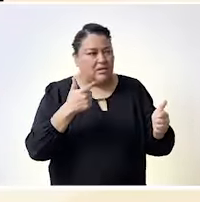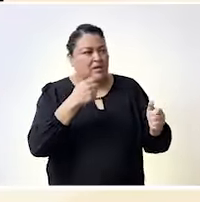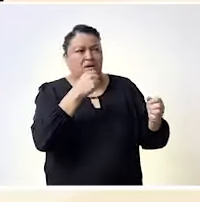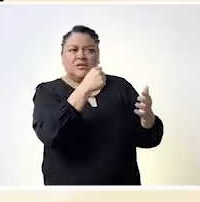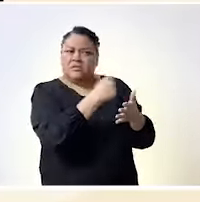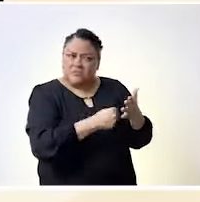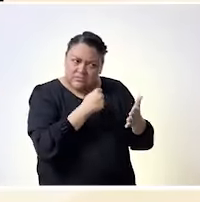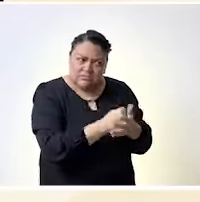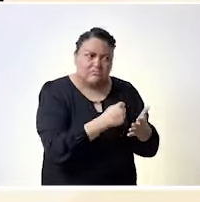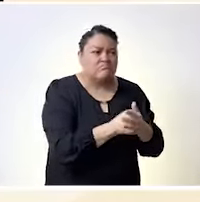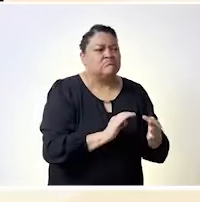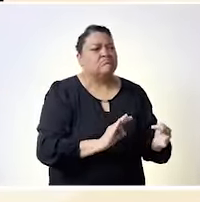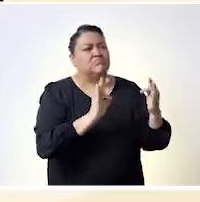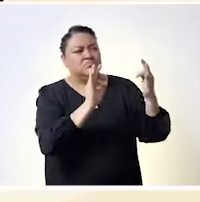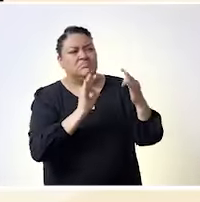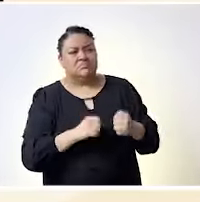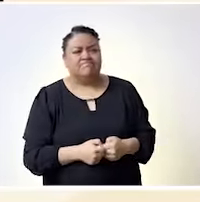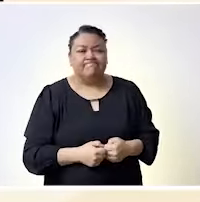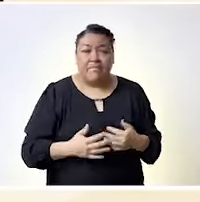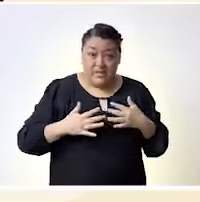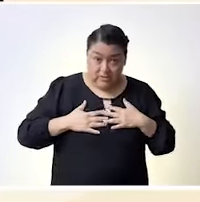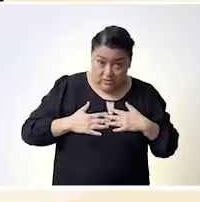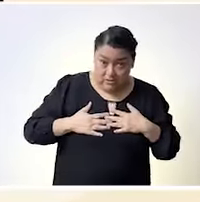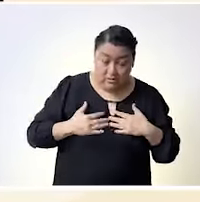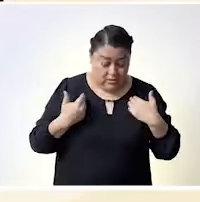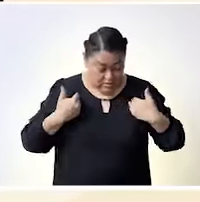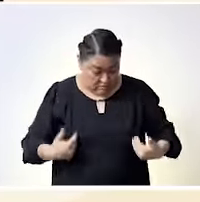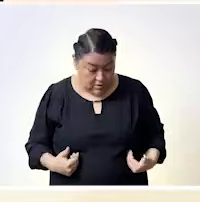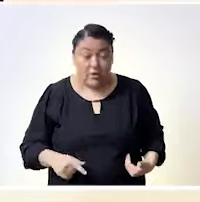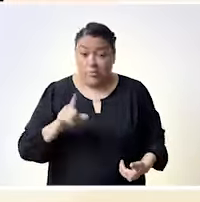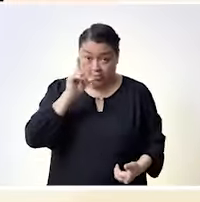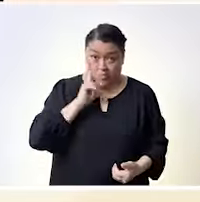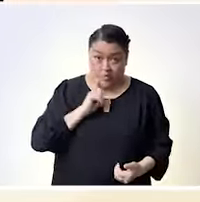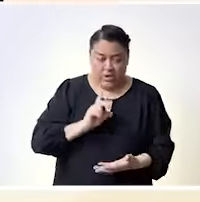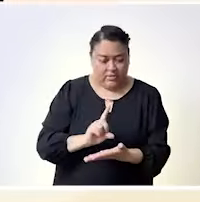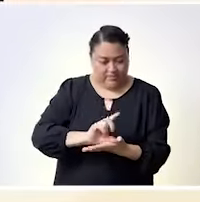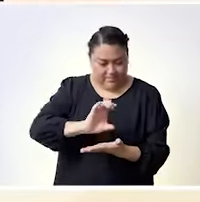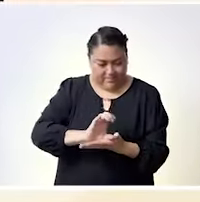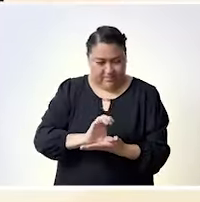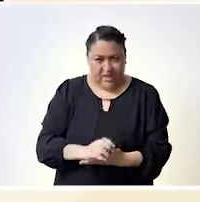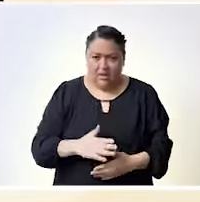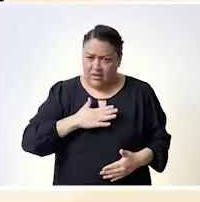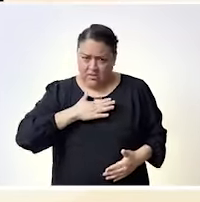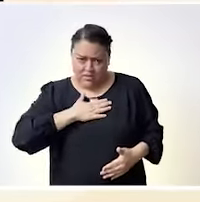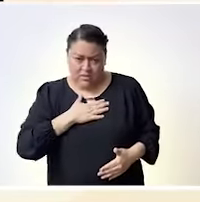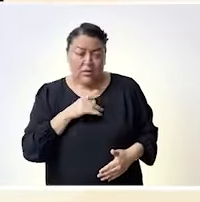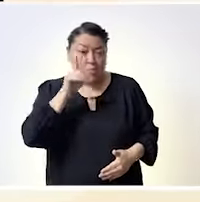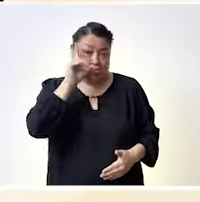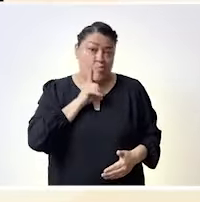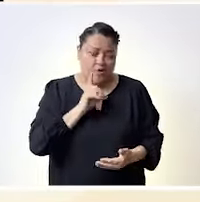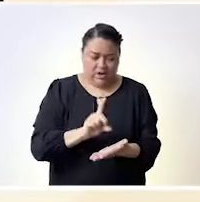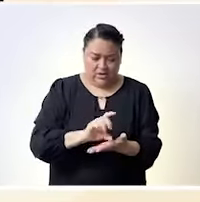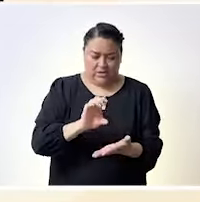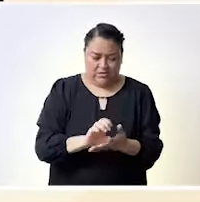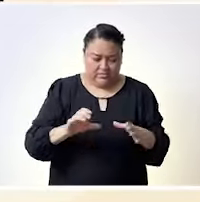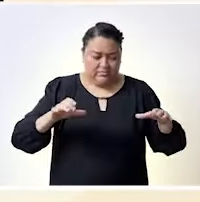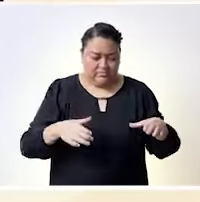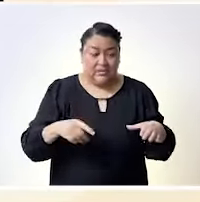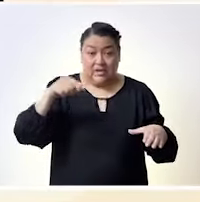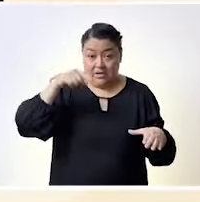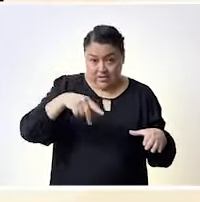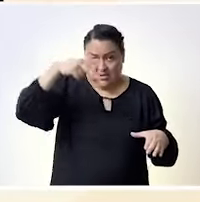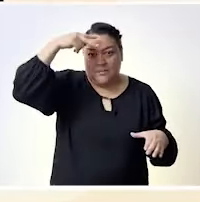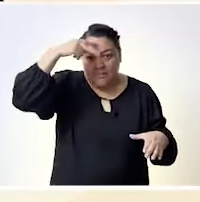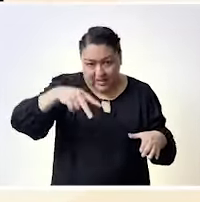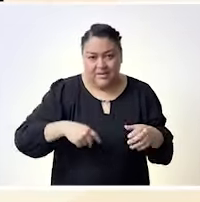capacidades que tengo, no existe. Enfrentarme a un sistema educativo, de salud, donde tan solo los espacios no son aptos